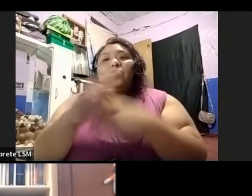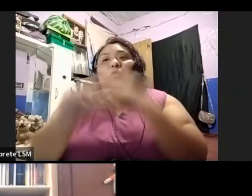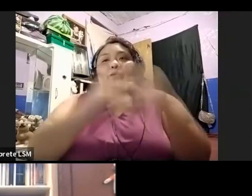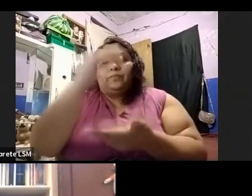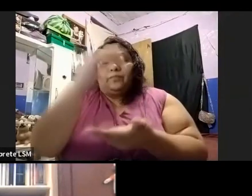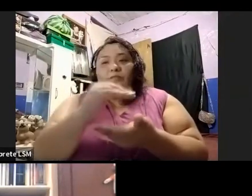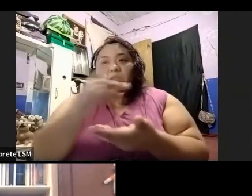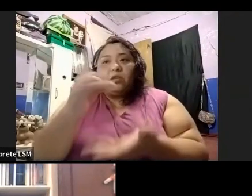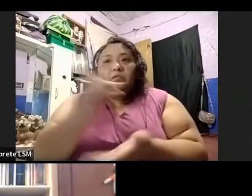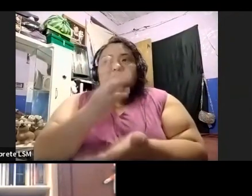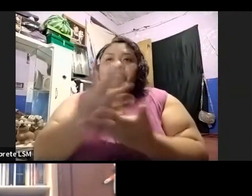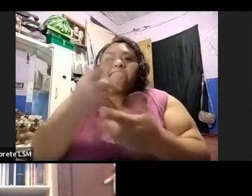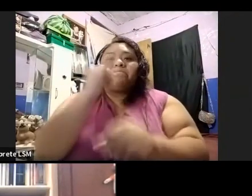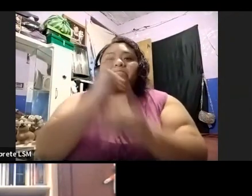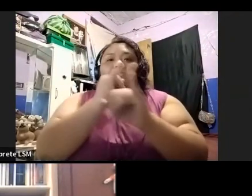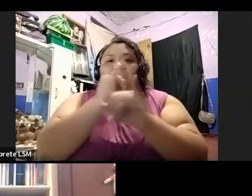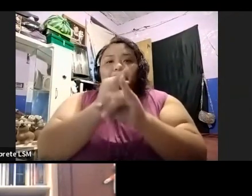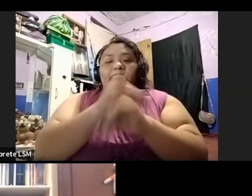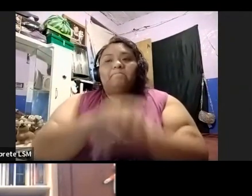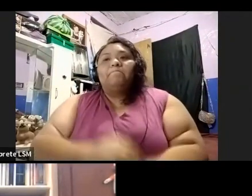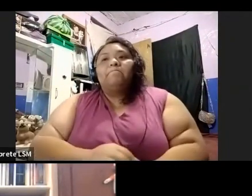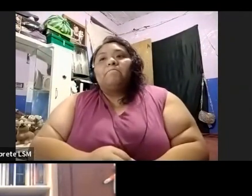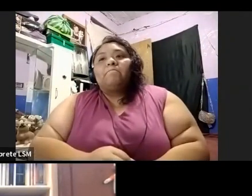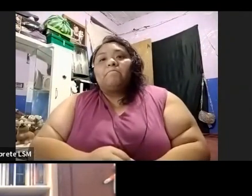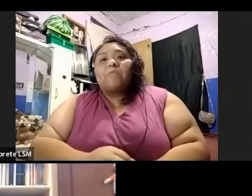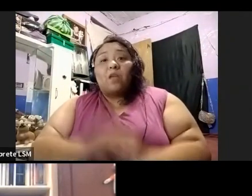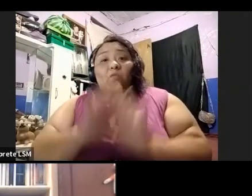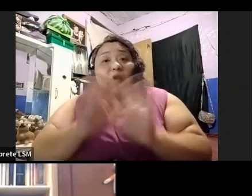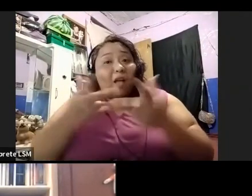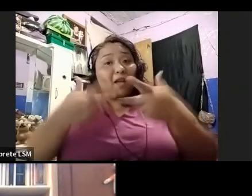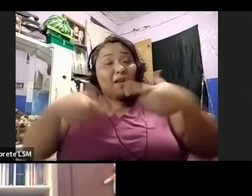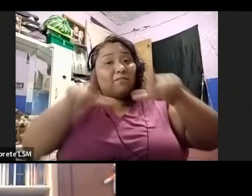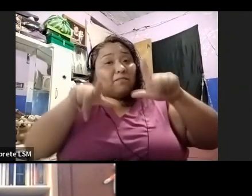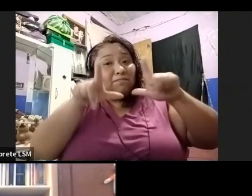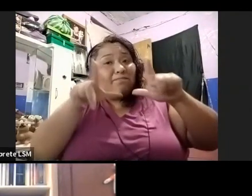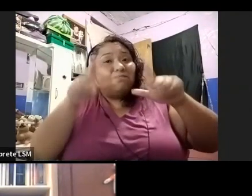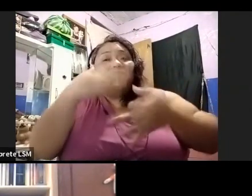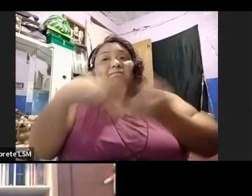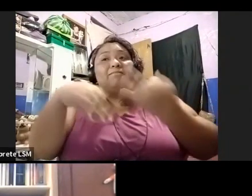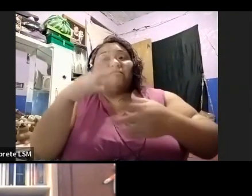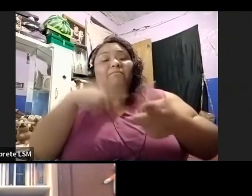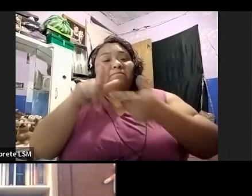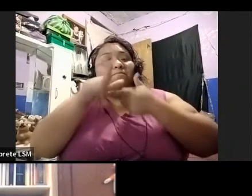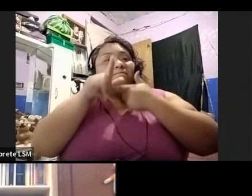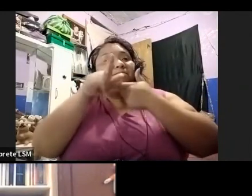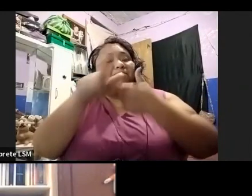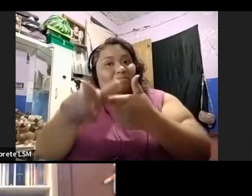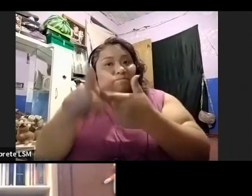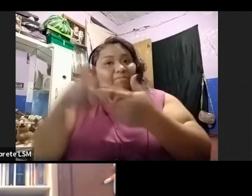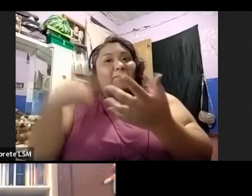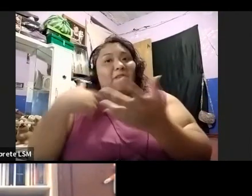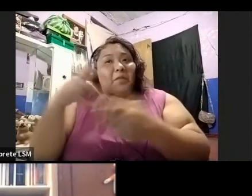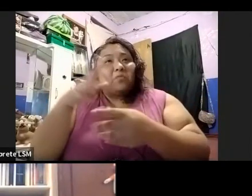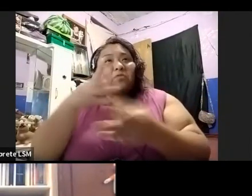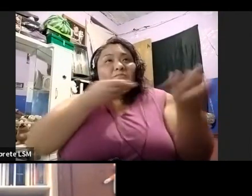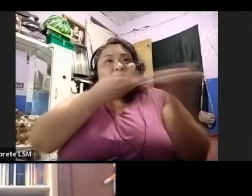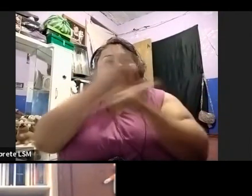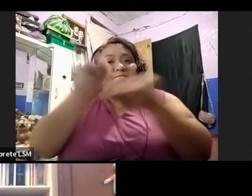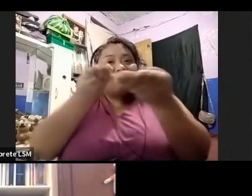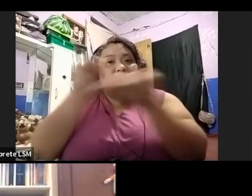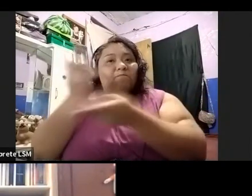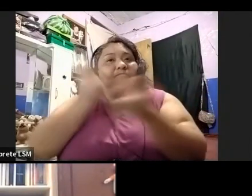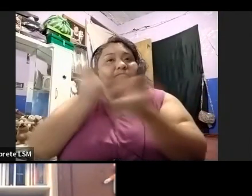digital. Y, bueno, ya con la página vamos a darles ahí seguimiento. Voy a estar compartiendo ahí algunas cosas.